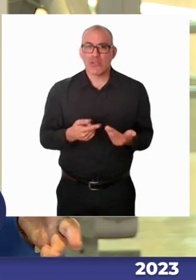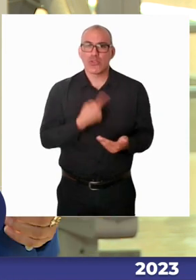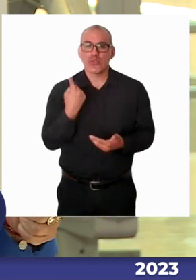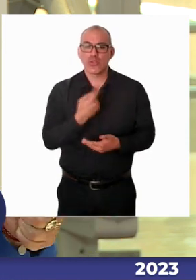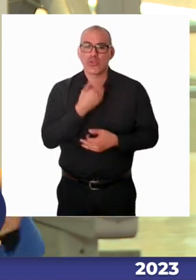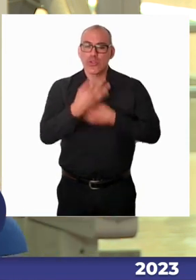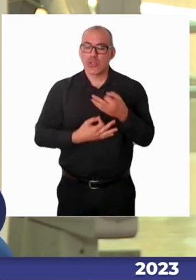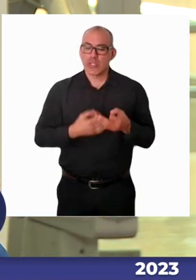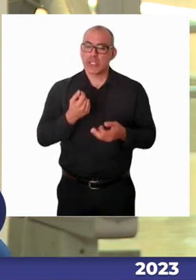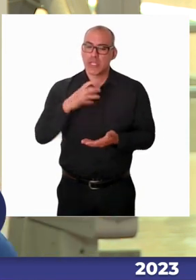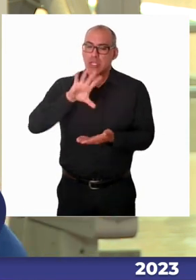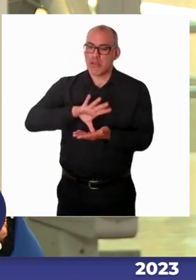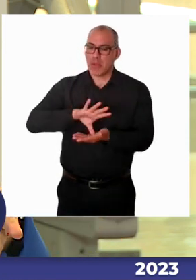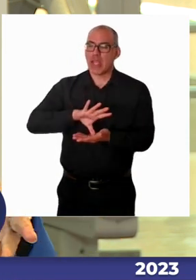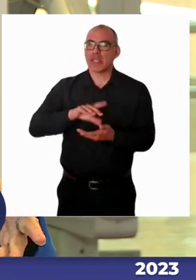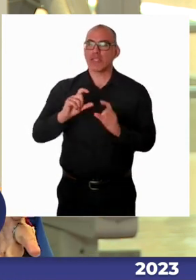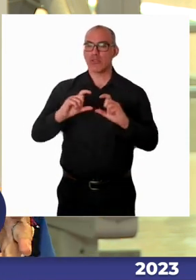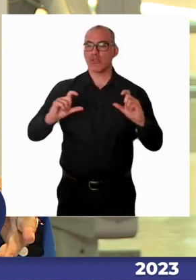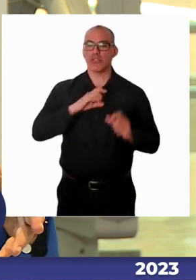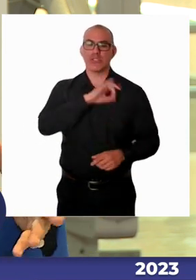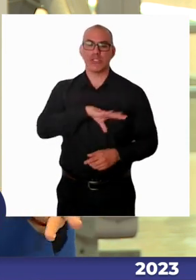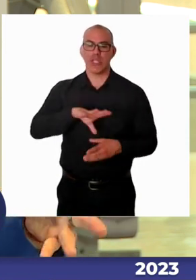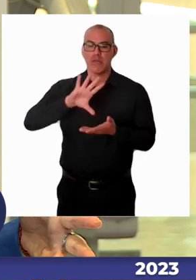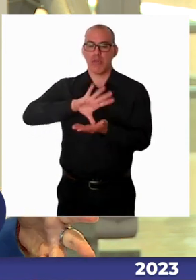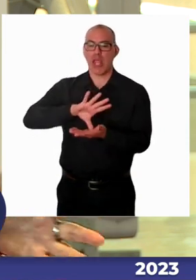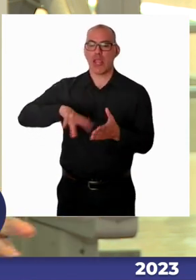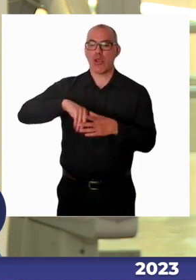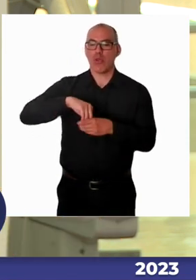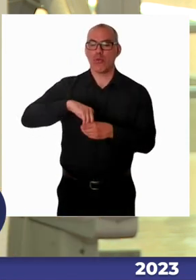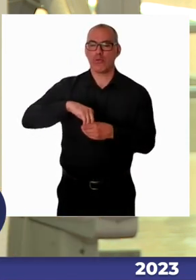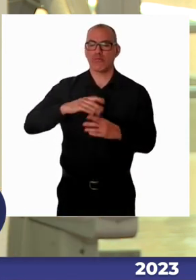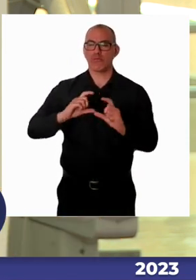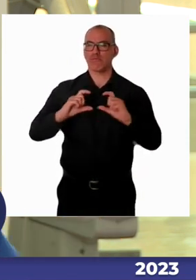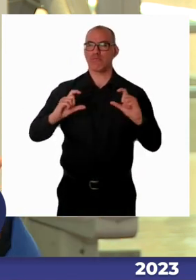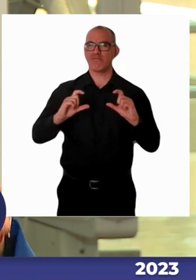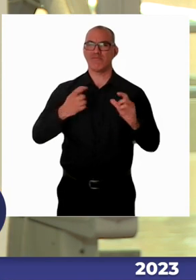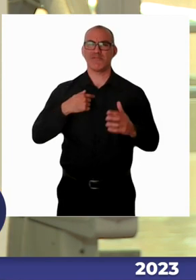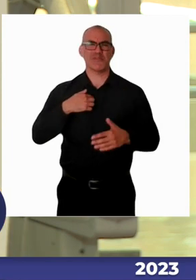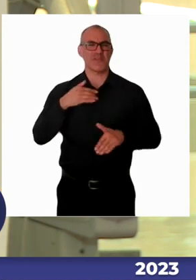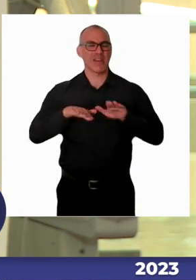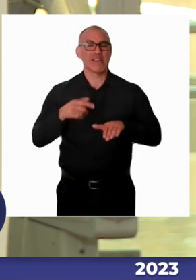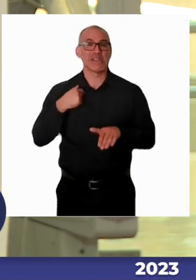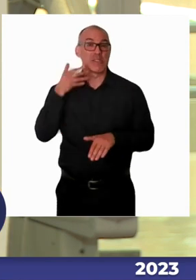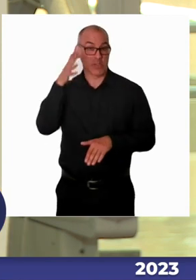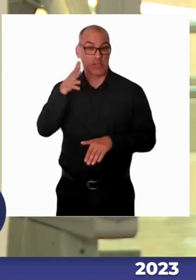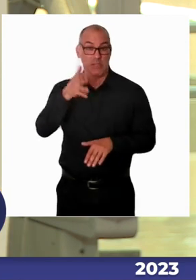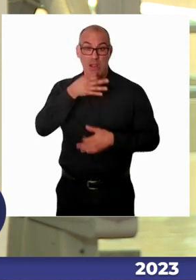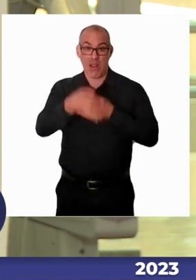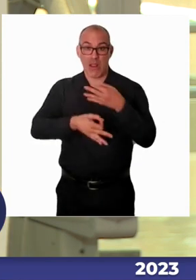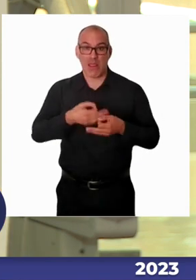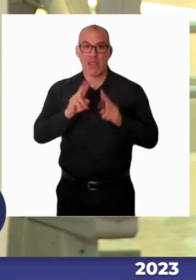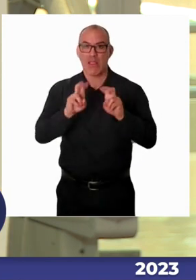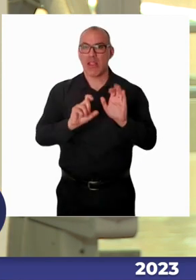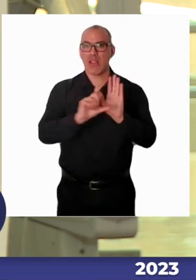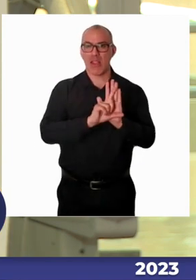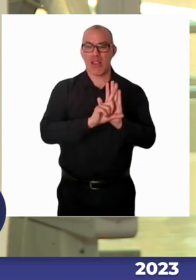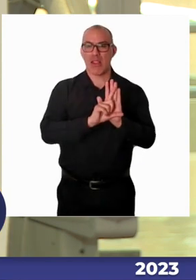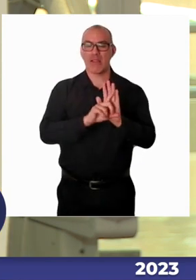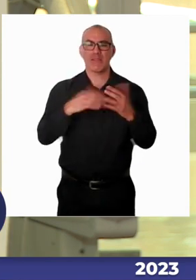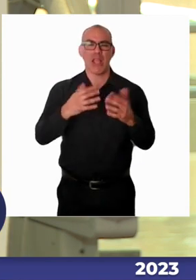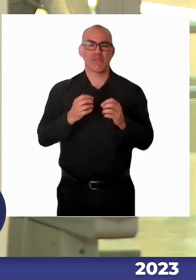la ley y la empezamos a tramitar, estábamos en el rol de legisladora, hoy día estoy en el rol de fiscalizadora de ella misma,